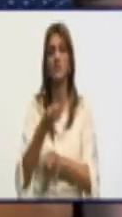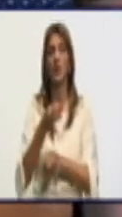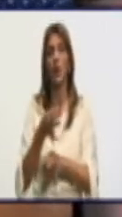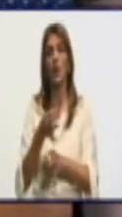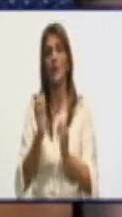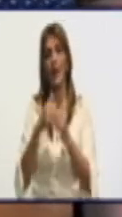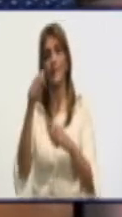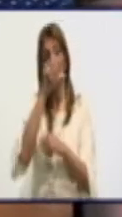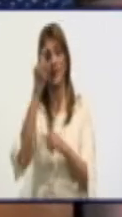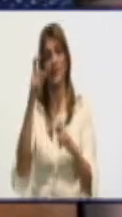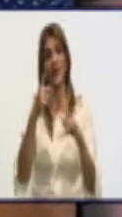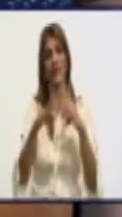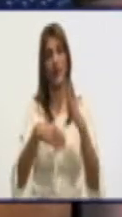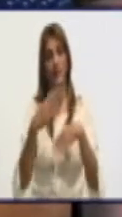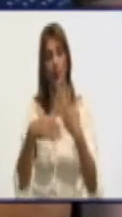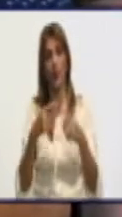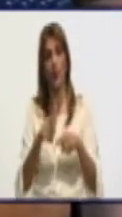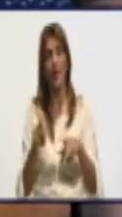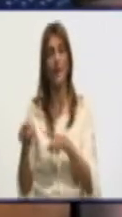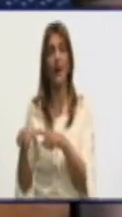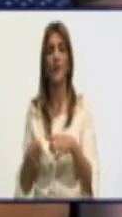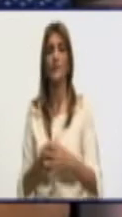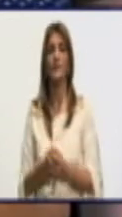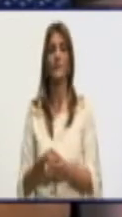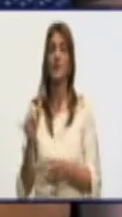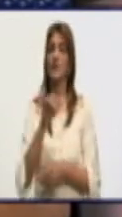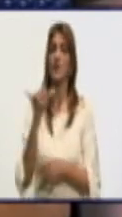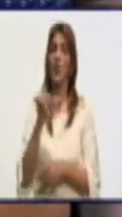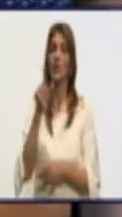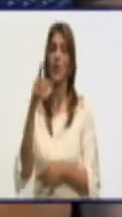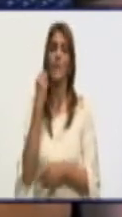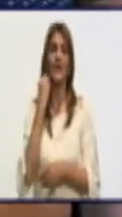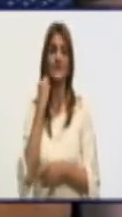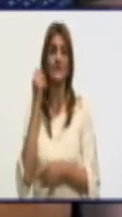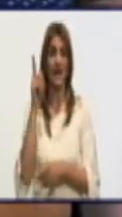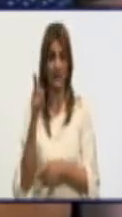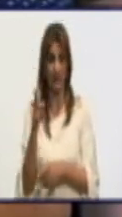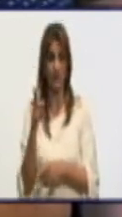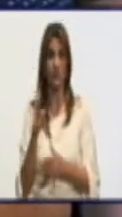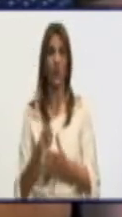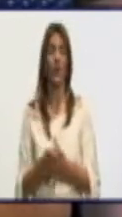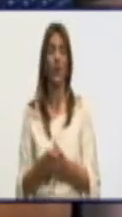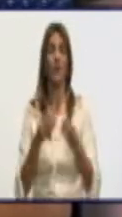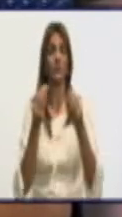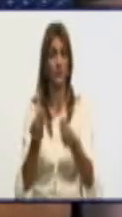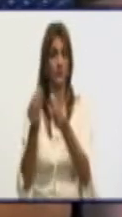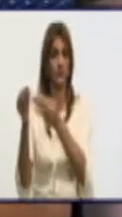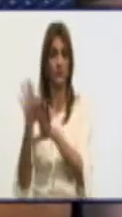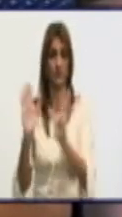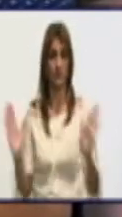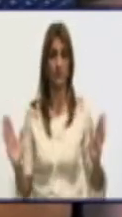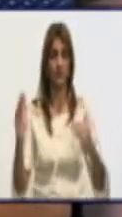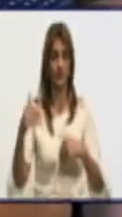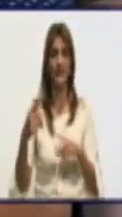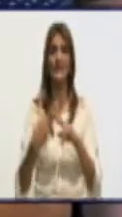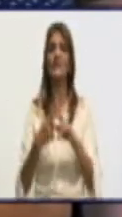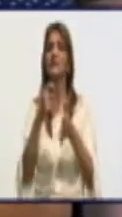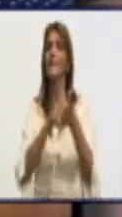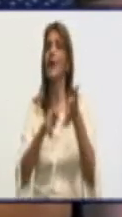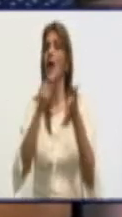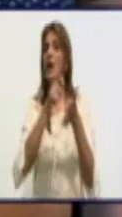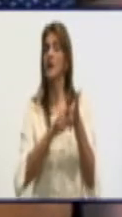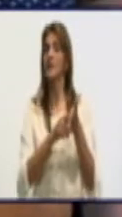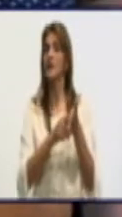Adquirimos un nivel también con la tropa acá de Manzanillo, y tenemos previsto para